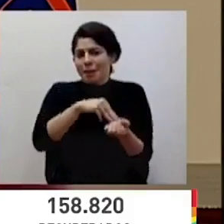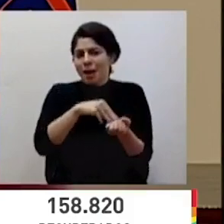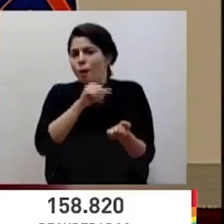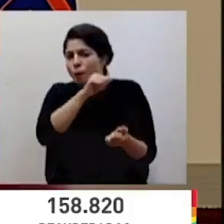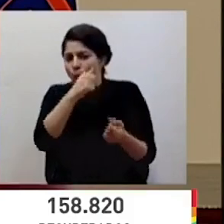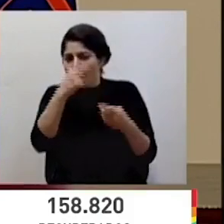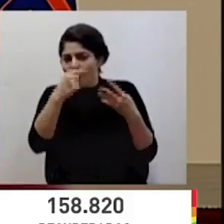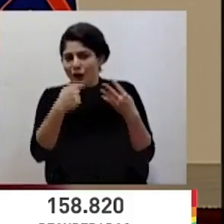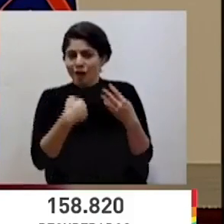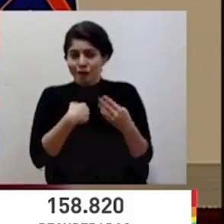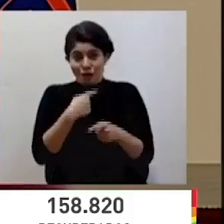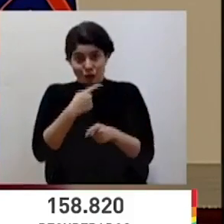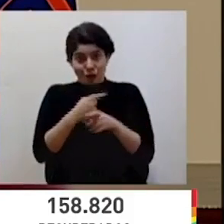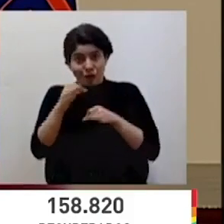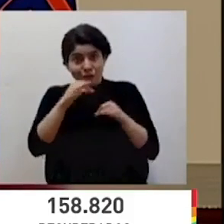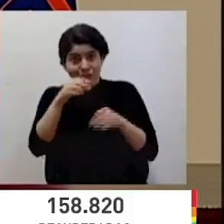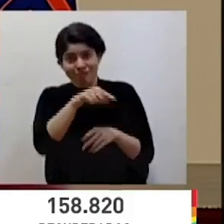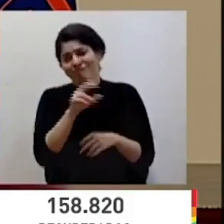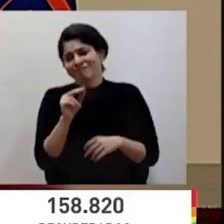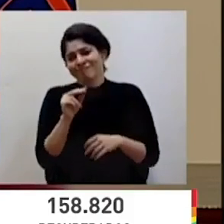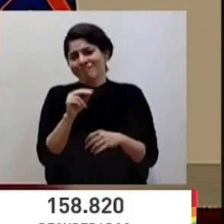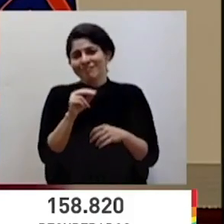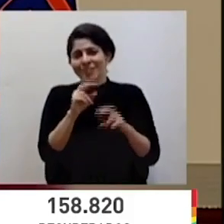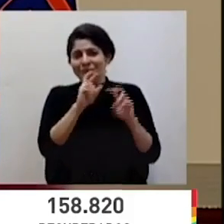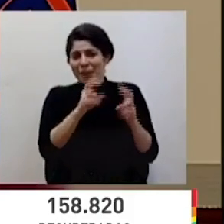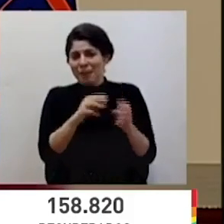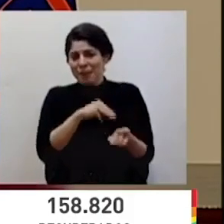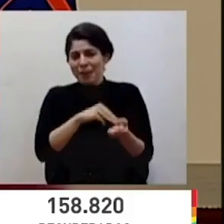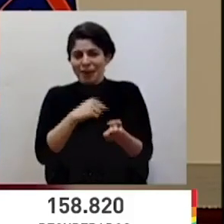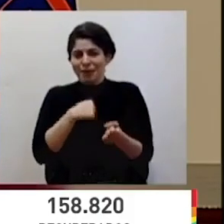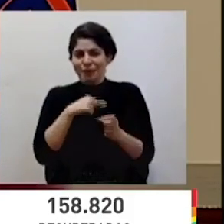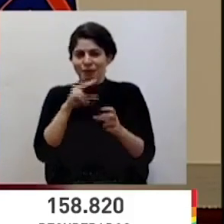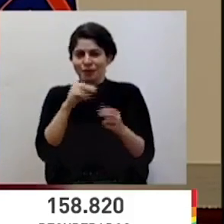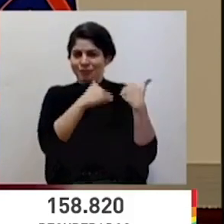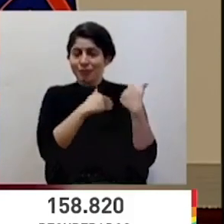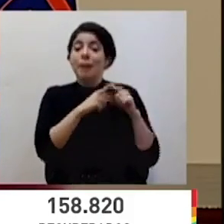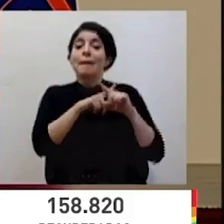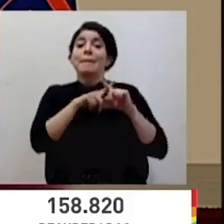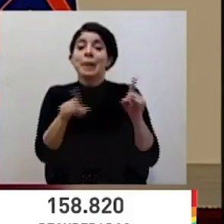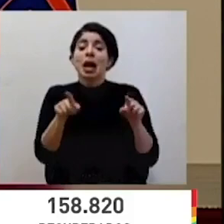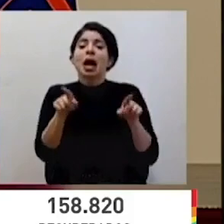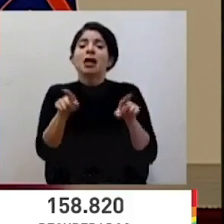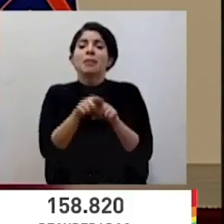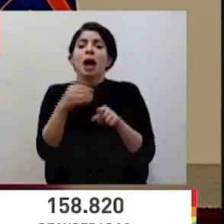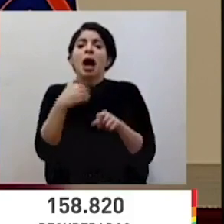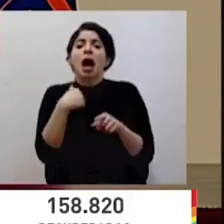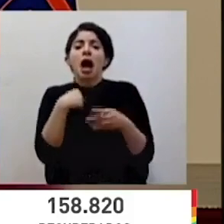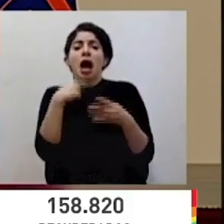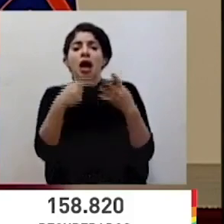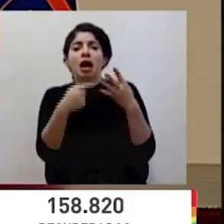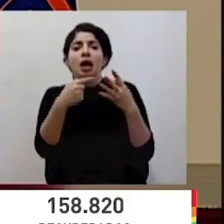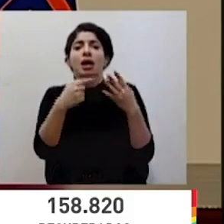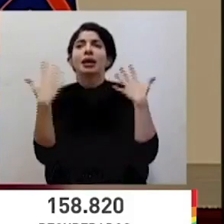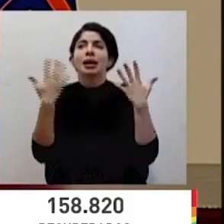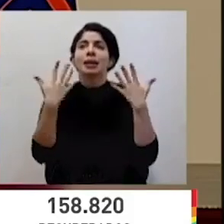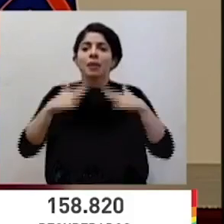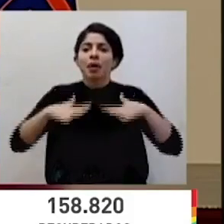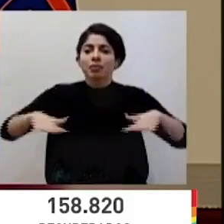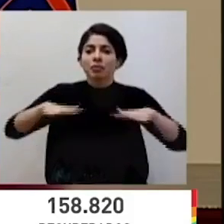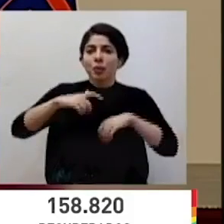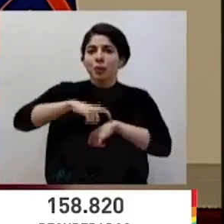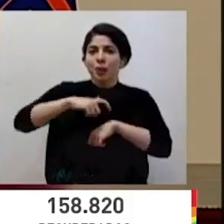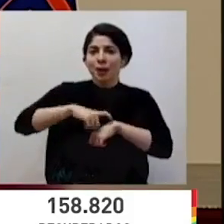pertinente para explicar estos factores médicos, pero también hay factores estacionales que pueden